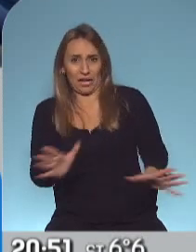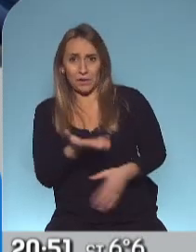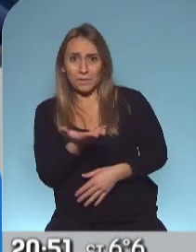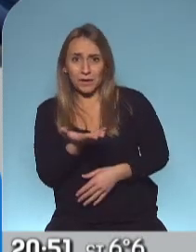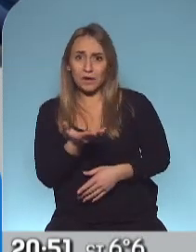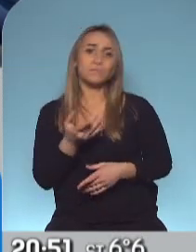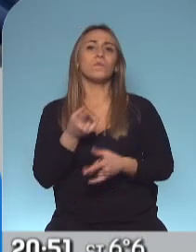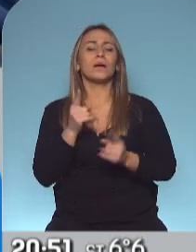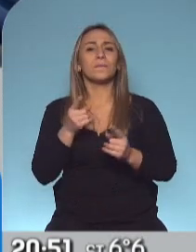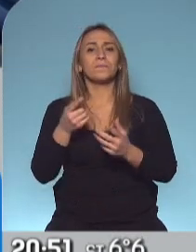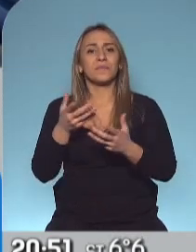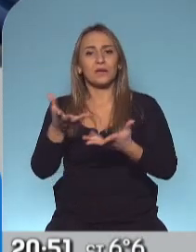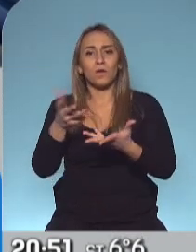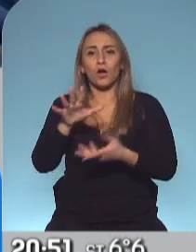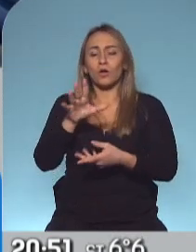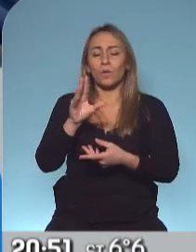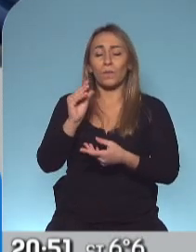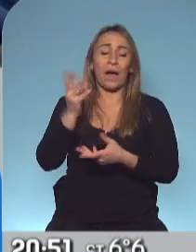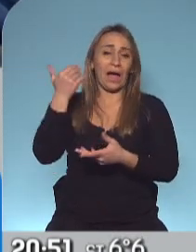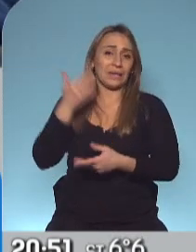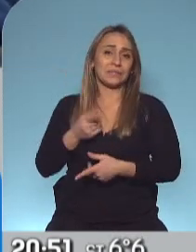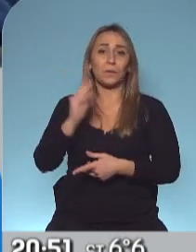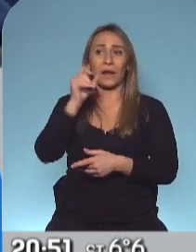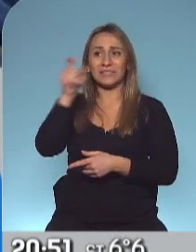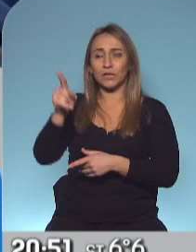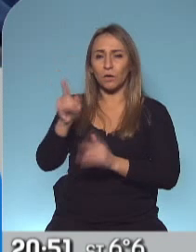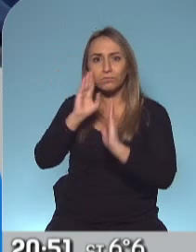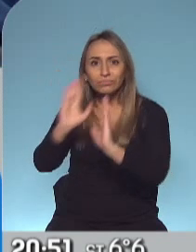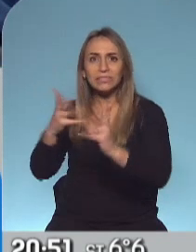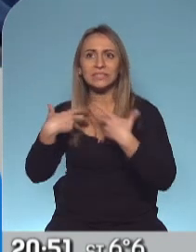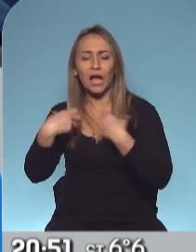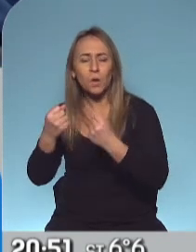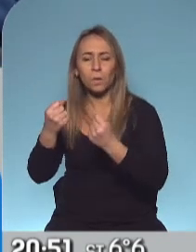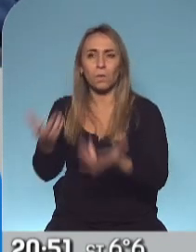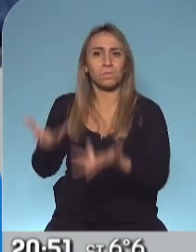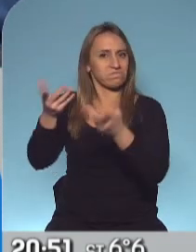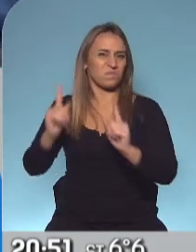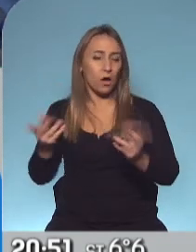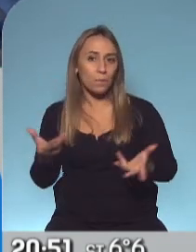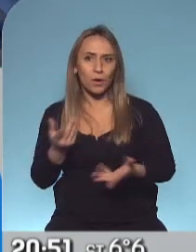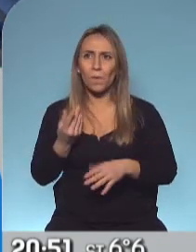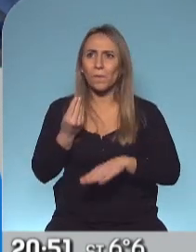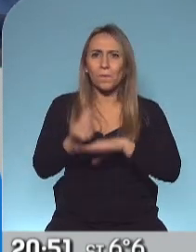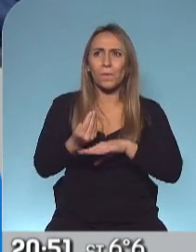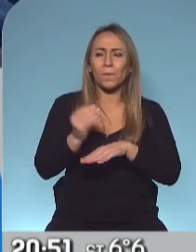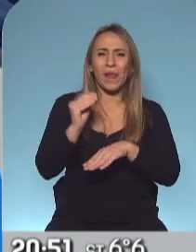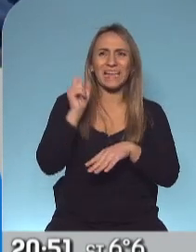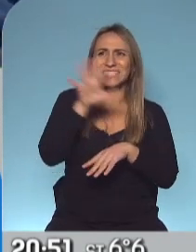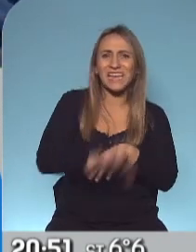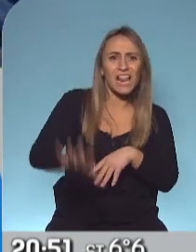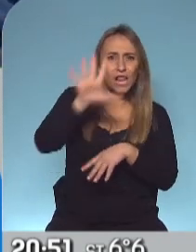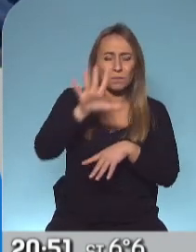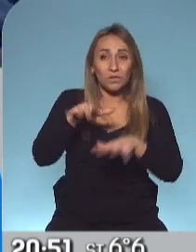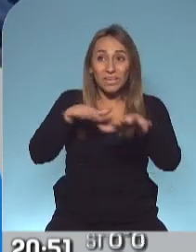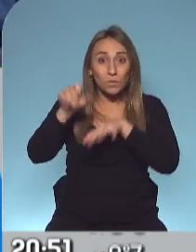en países donde no la tenían tan valorizada aquí se da en Brasil un caso único en el mundo, que se degrada